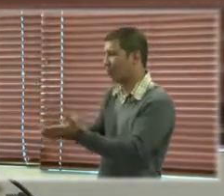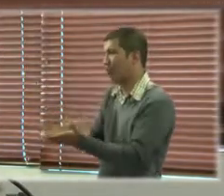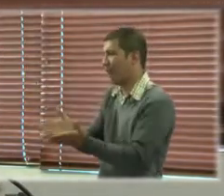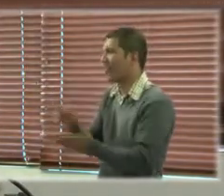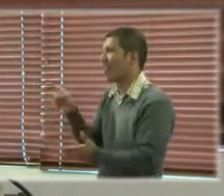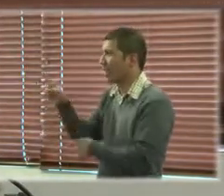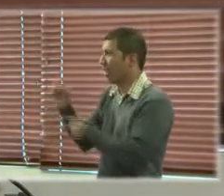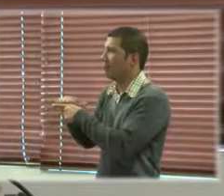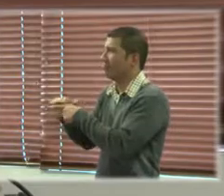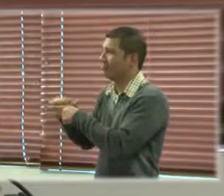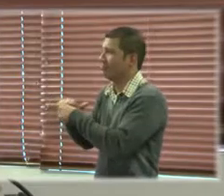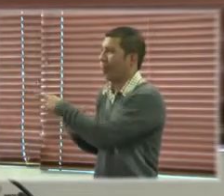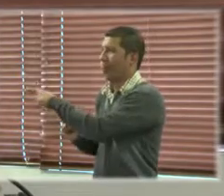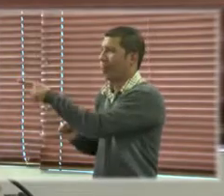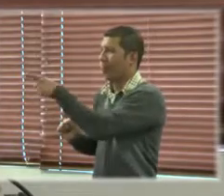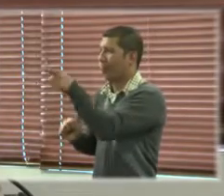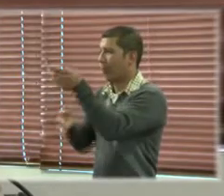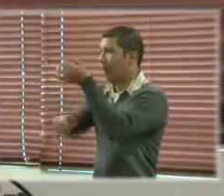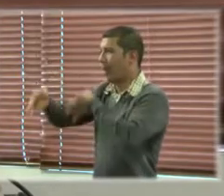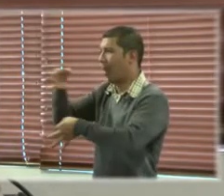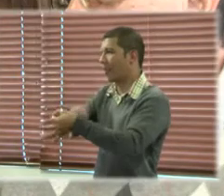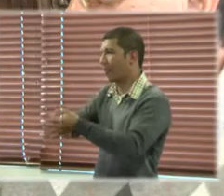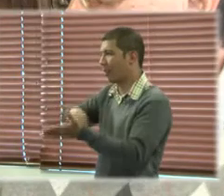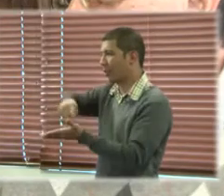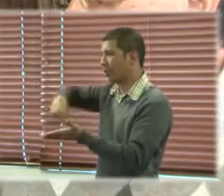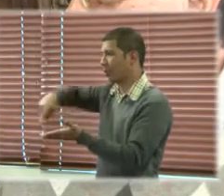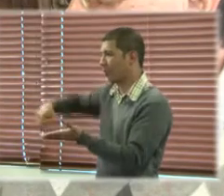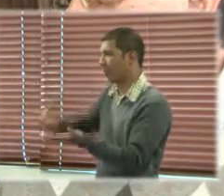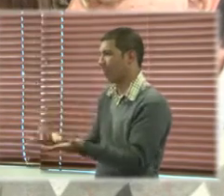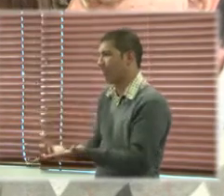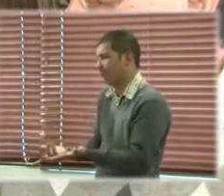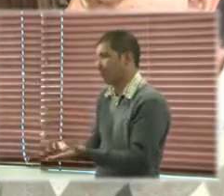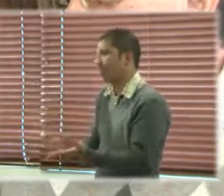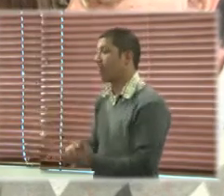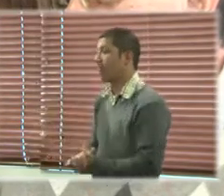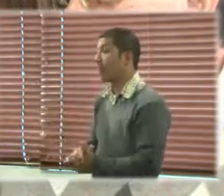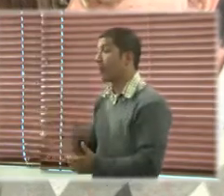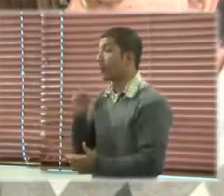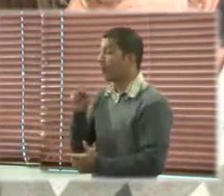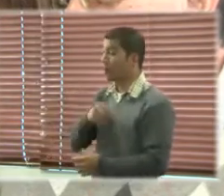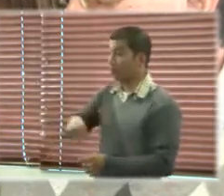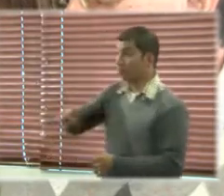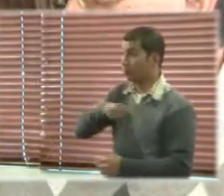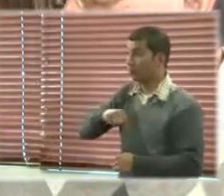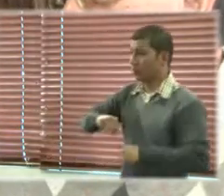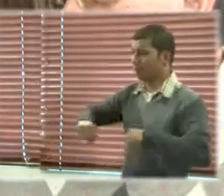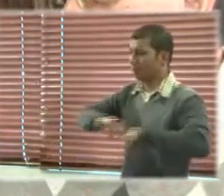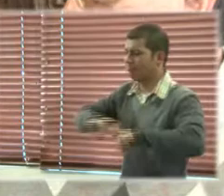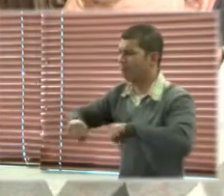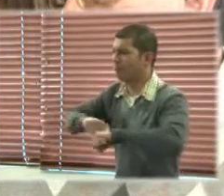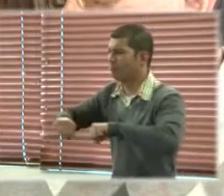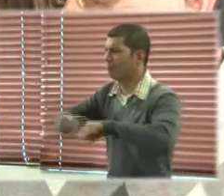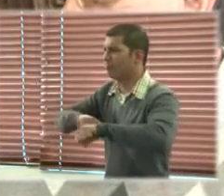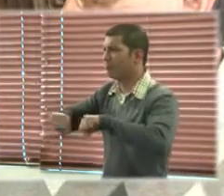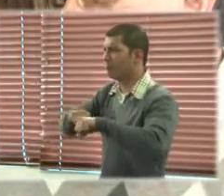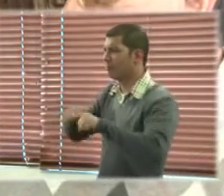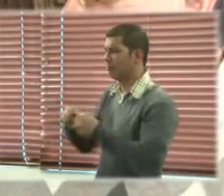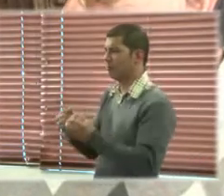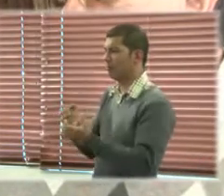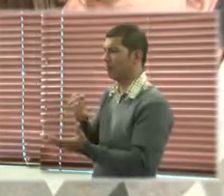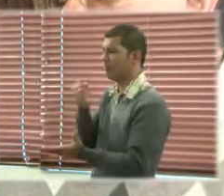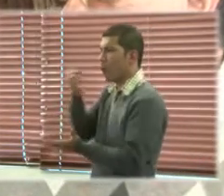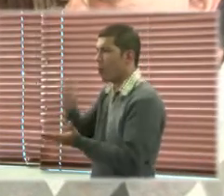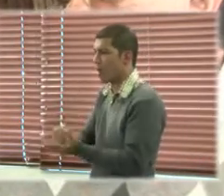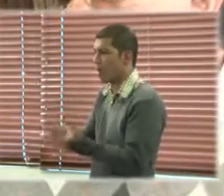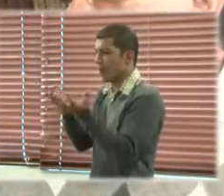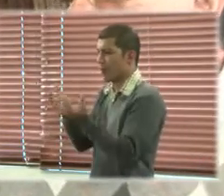porque ya pone un freno bastante significativo a poder practicar esterilizaciones sin